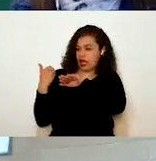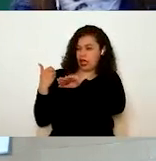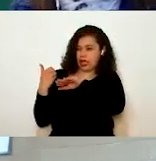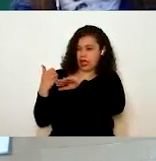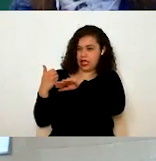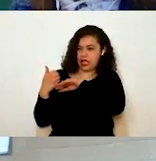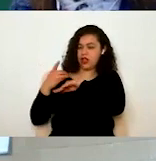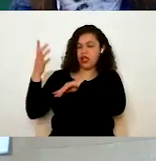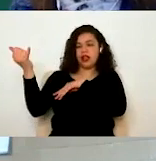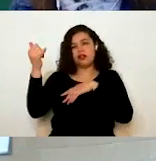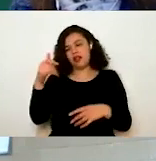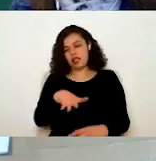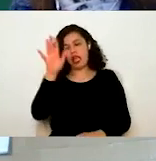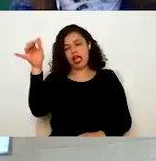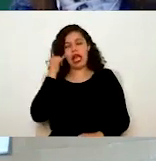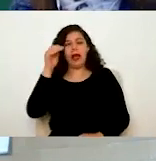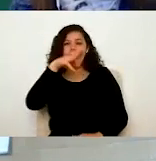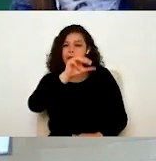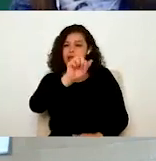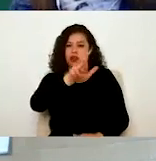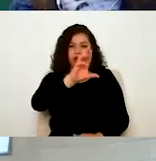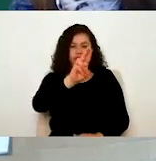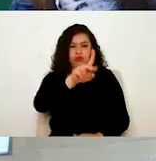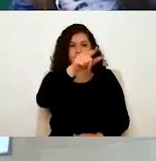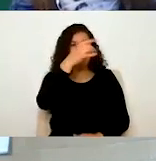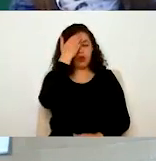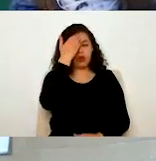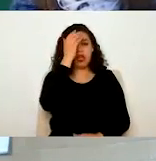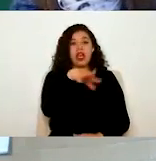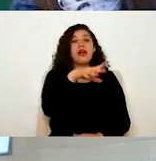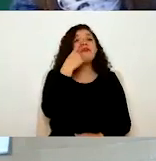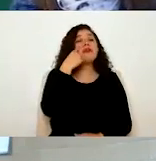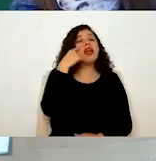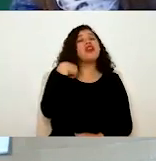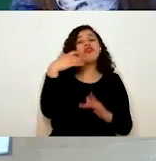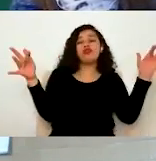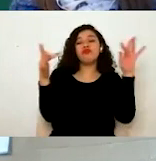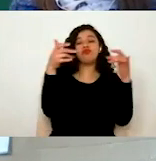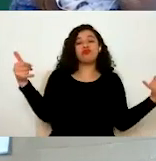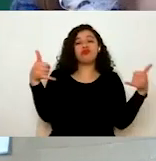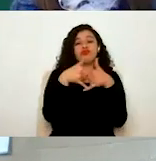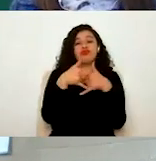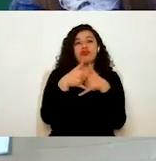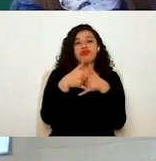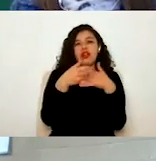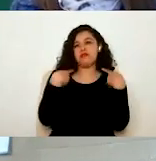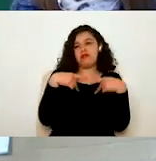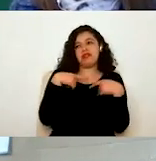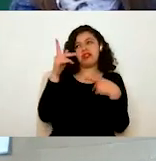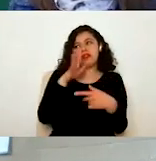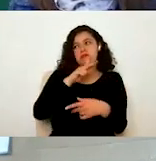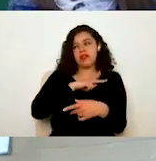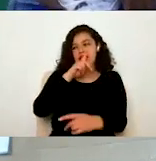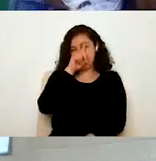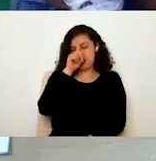conmutador, que bueno, Maru ya ustedes la conocen, y les dicen, ¿sabes qué? Quiero hablar directamente con tal persona que es mi asesor,